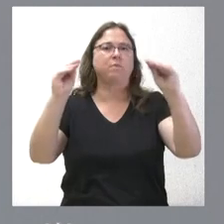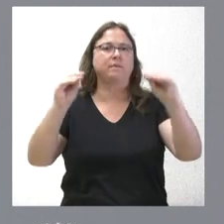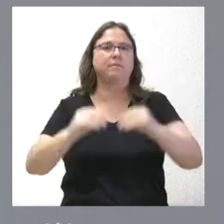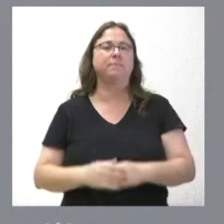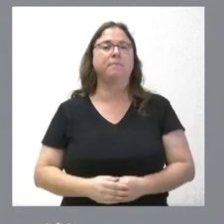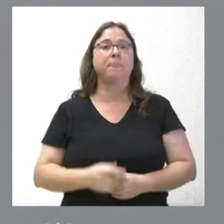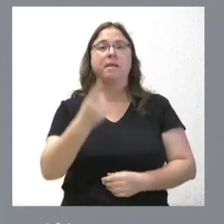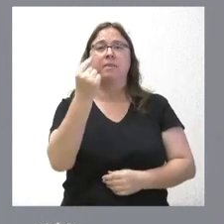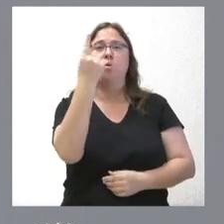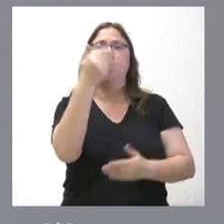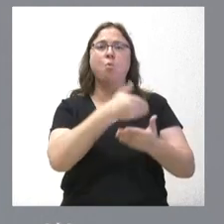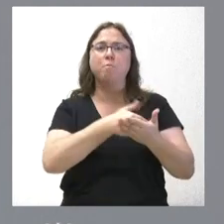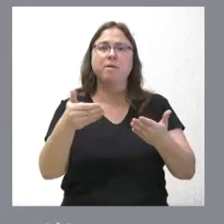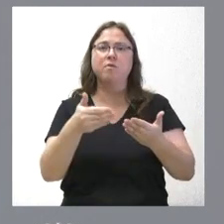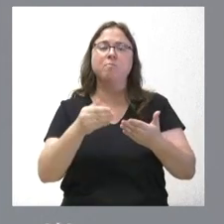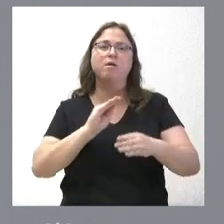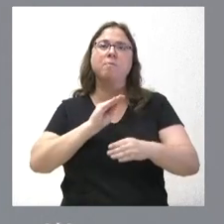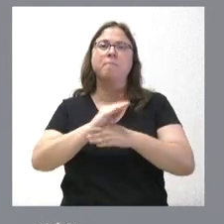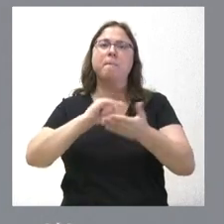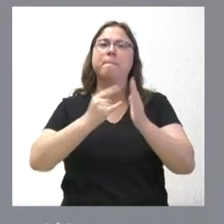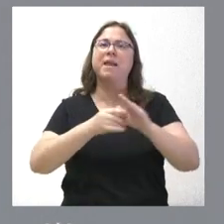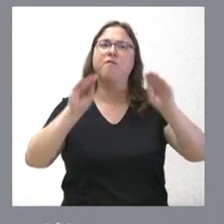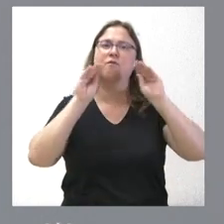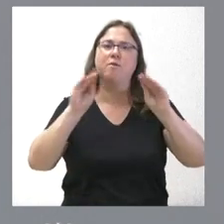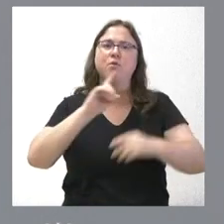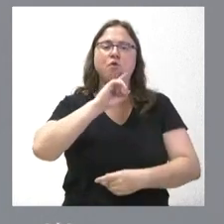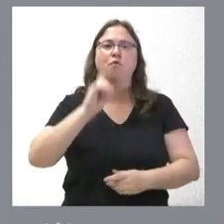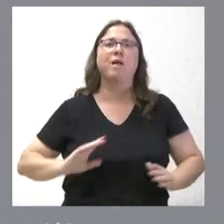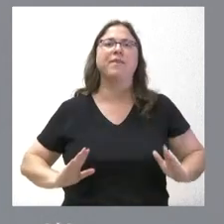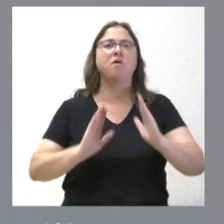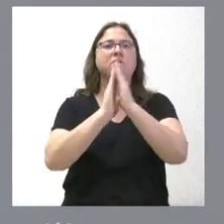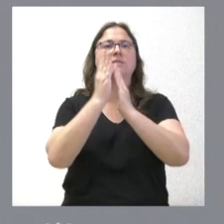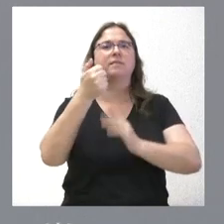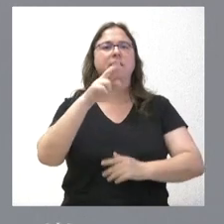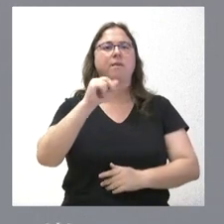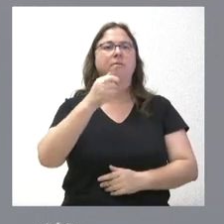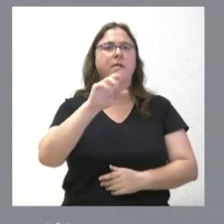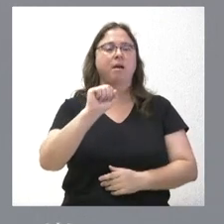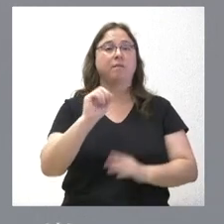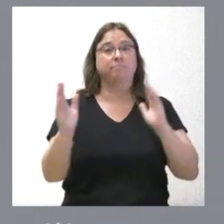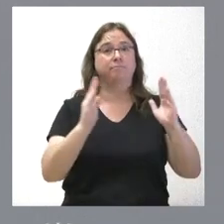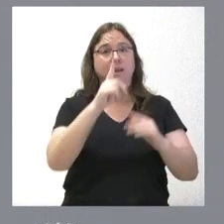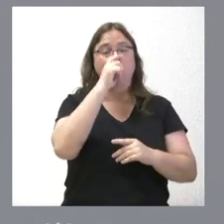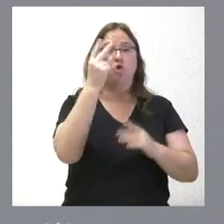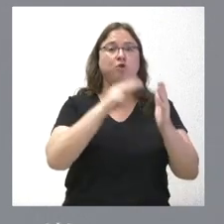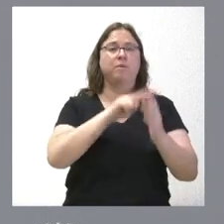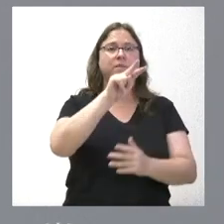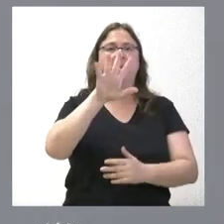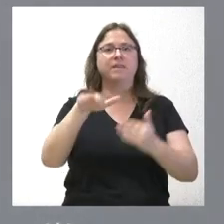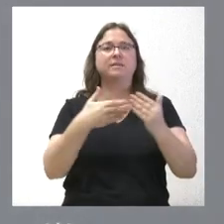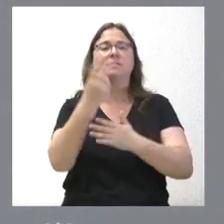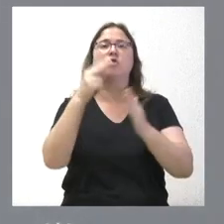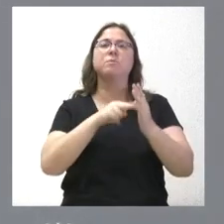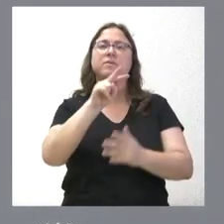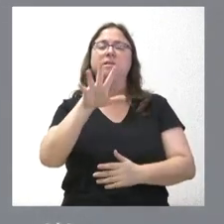millón de euros a financiar el plan de formación de la Fundación Santa Bárbara. Durante el periodo 23-25 son 13